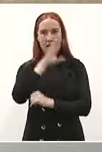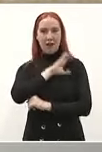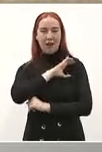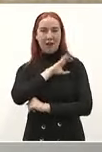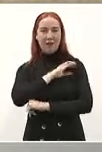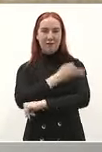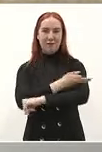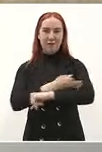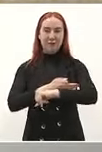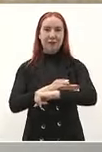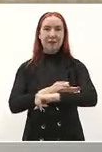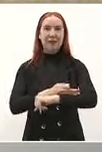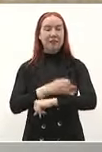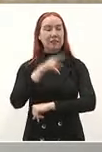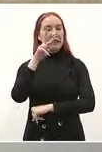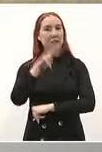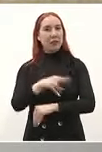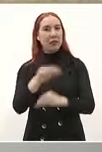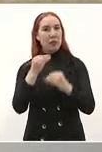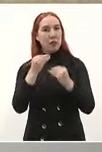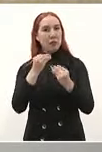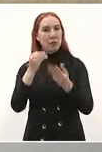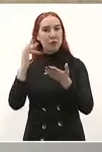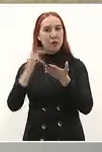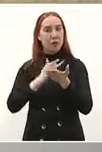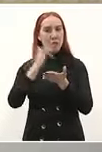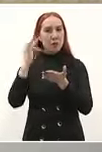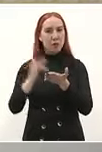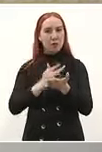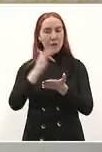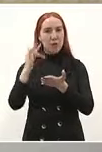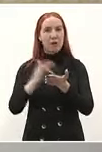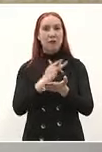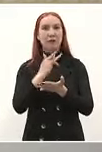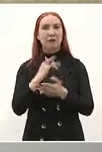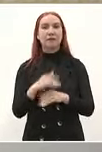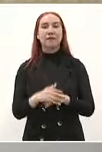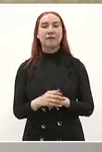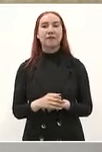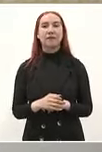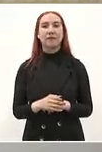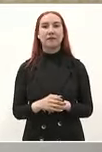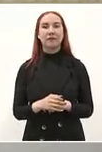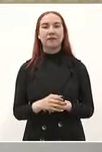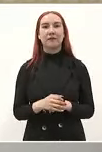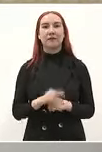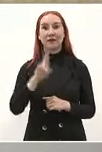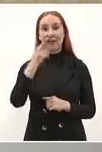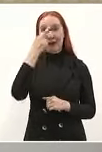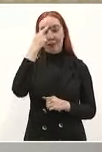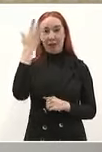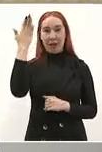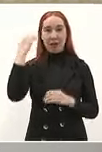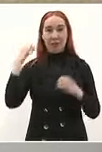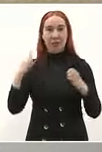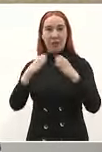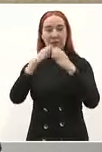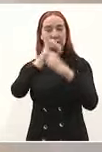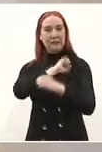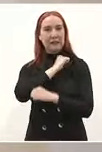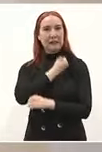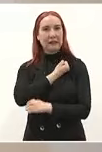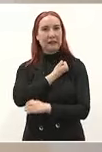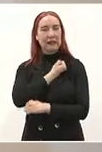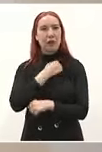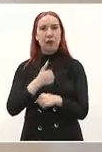nos han ayudado mucho en los momentos más difíciles porque ya pasó lo de la pandemia pero como sufrimos